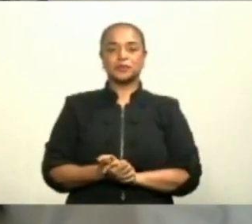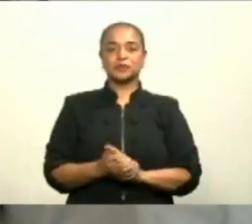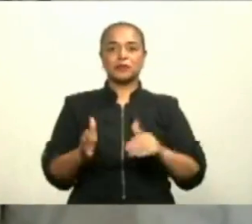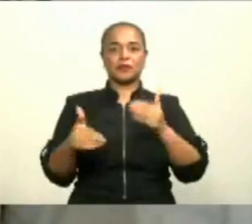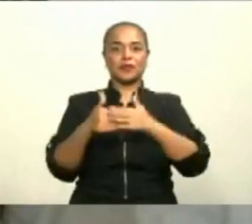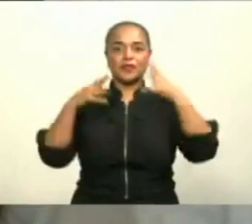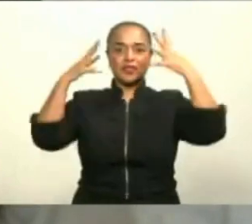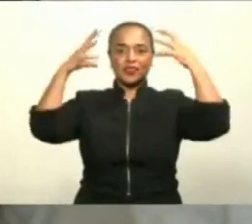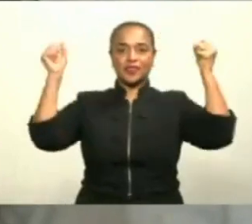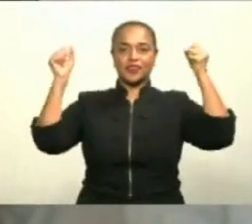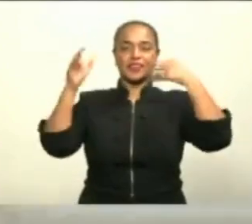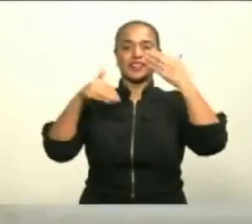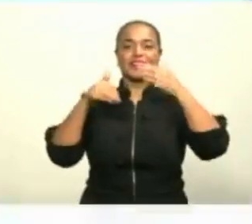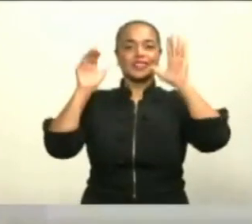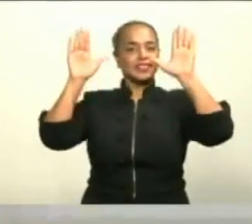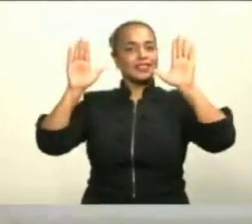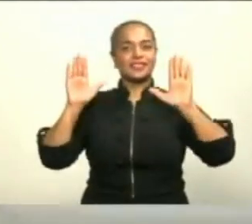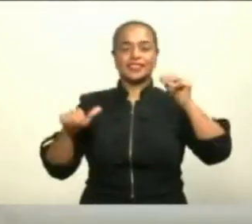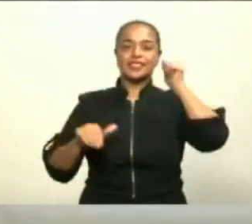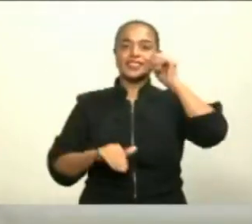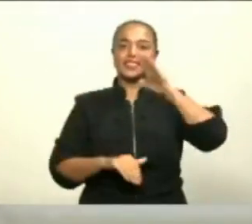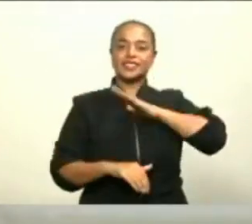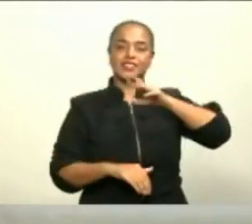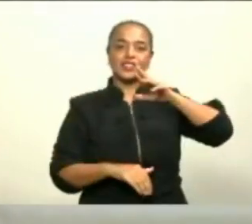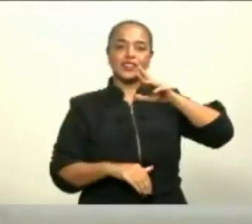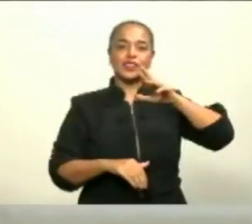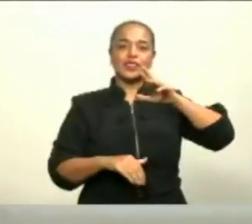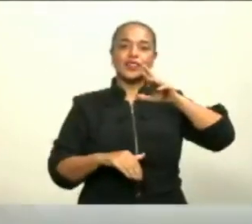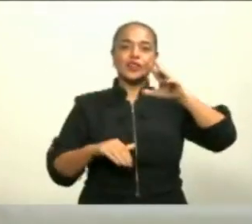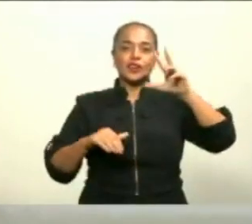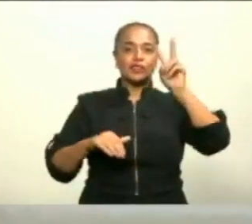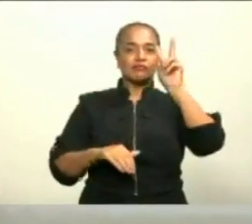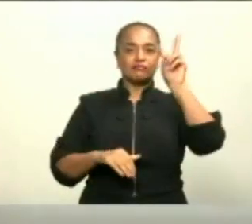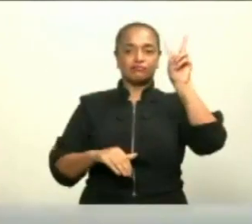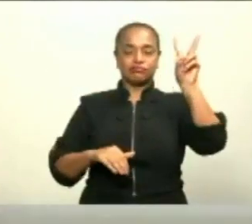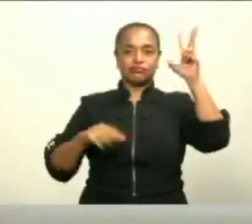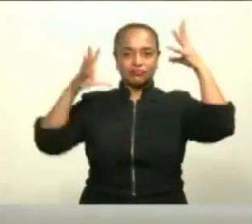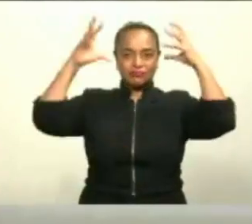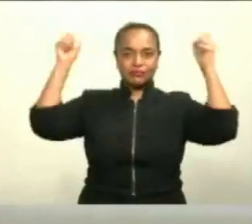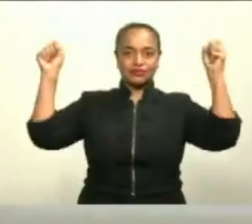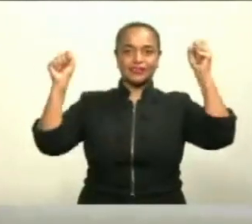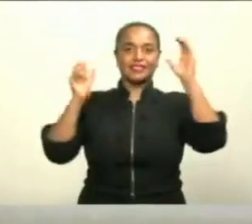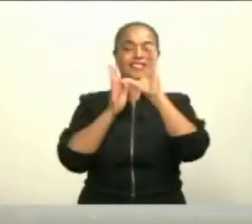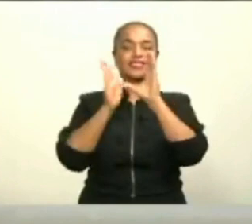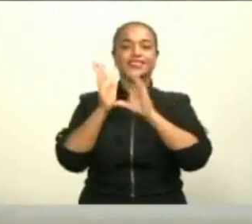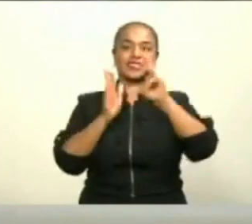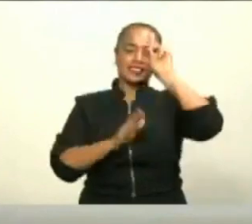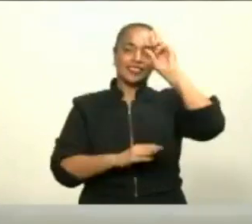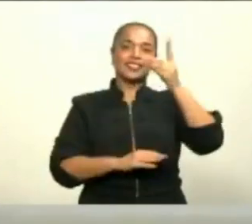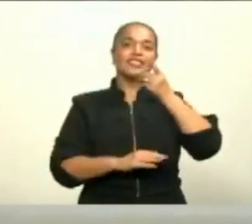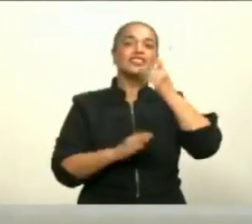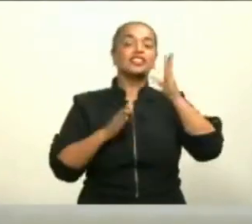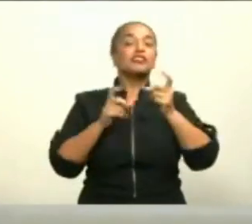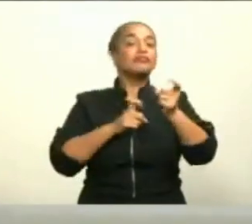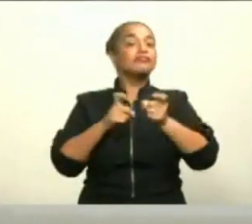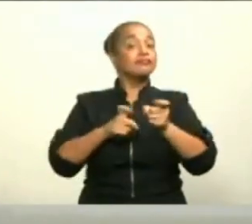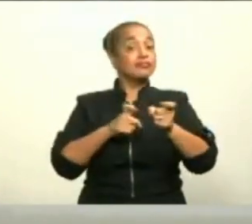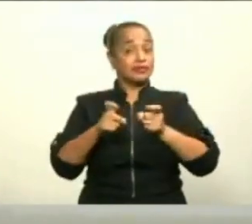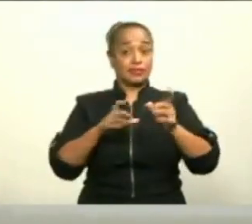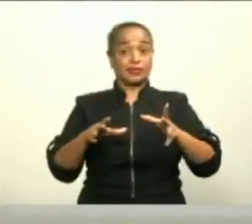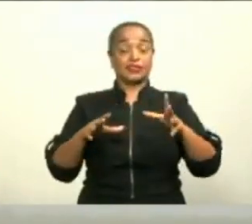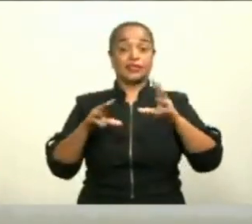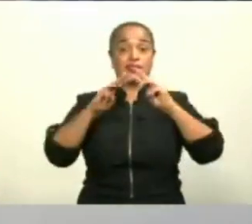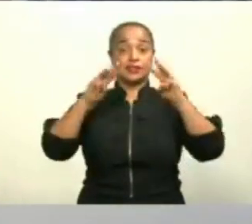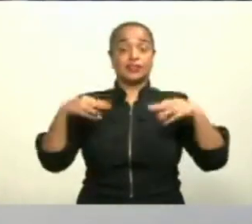del gobierno, la excelentísima señora Raquel Peña, vicepresidenta constitucional de la República y coordinadora del Gabinete de